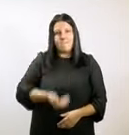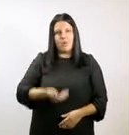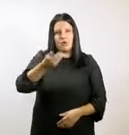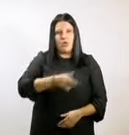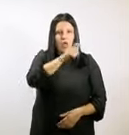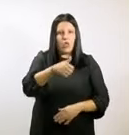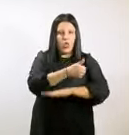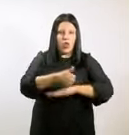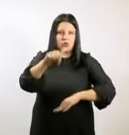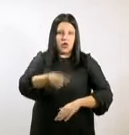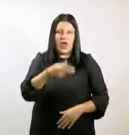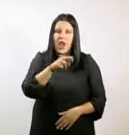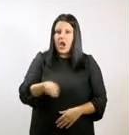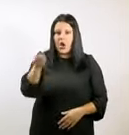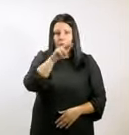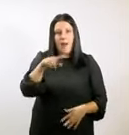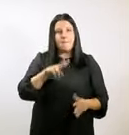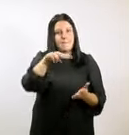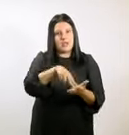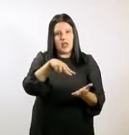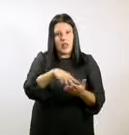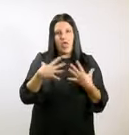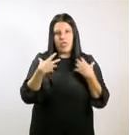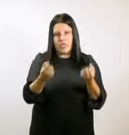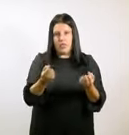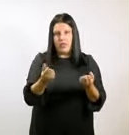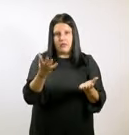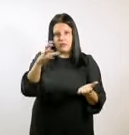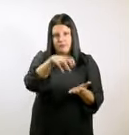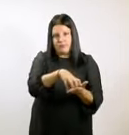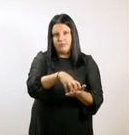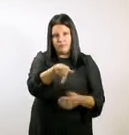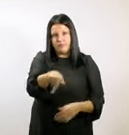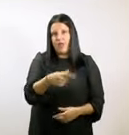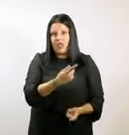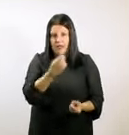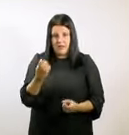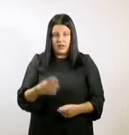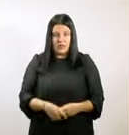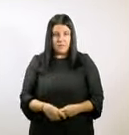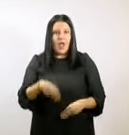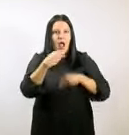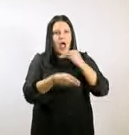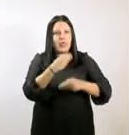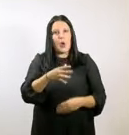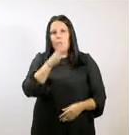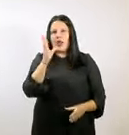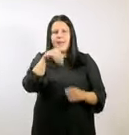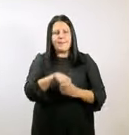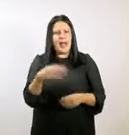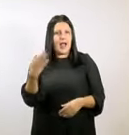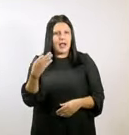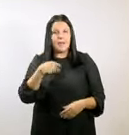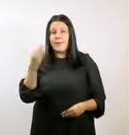presencialidad dentro de todos nuestros centros de salud. Y hacerlo porque esto implica enormes mejoras,